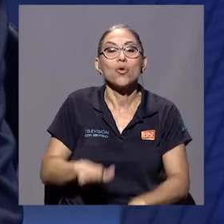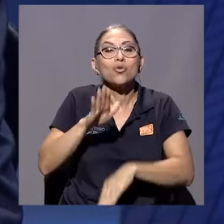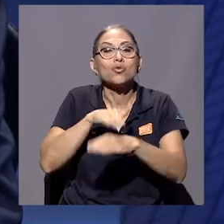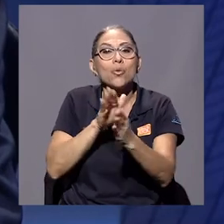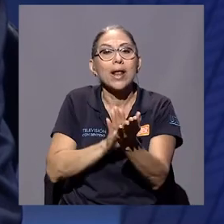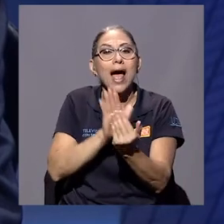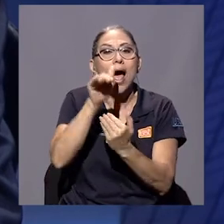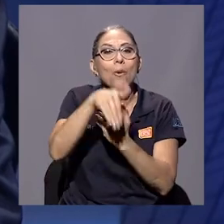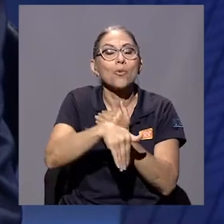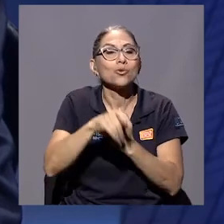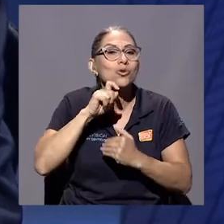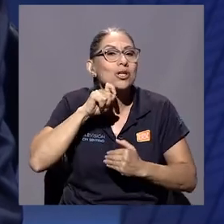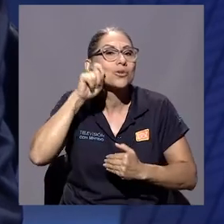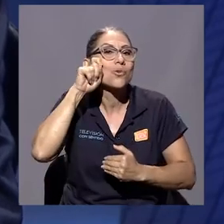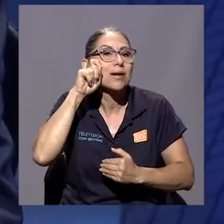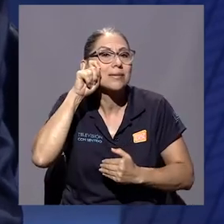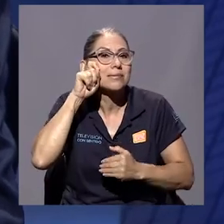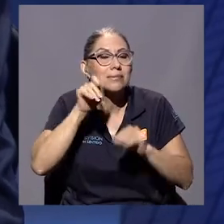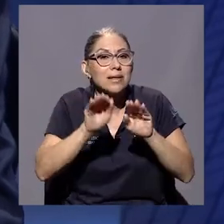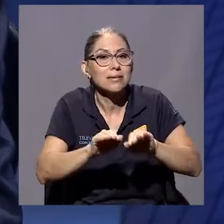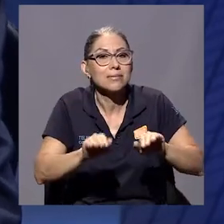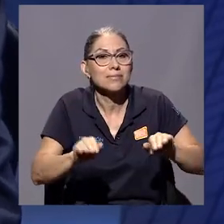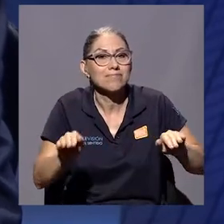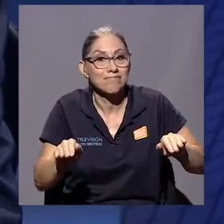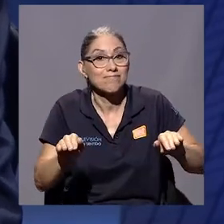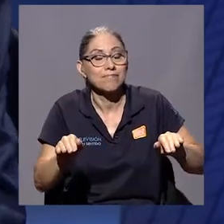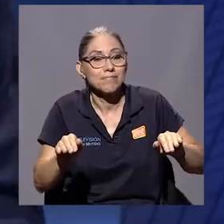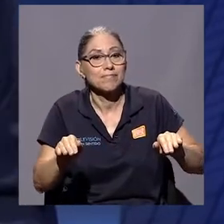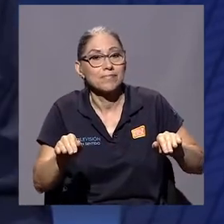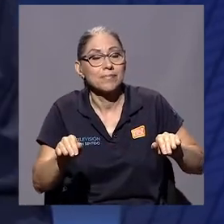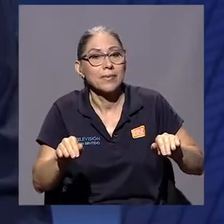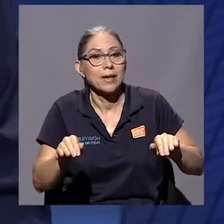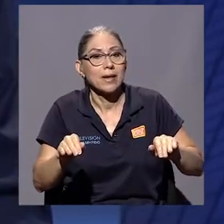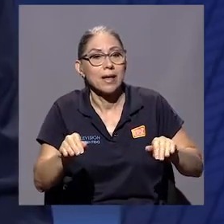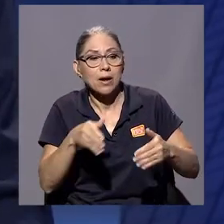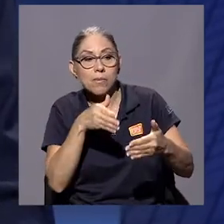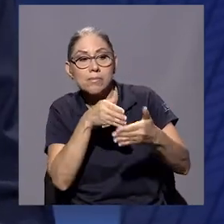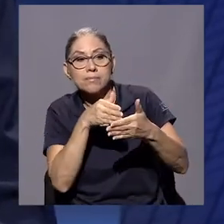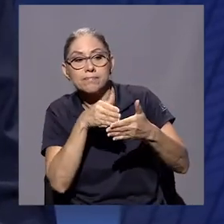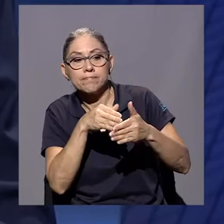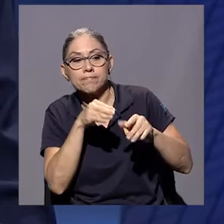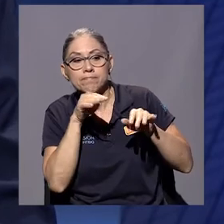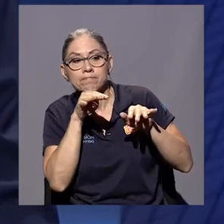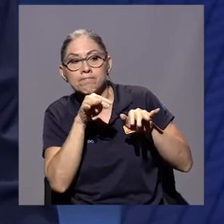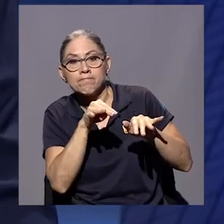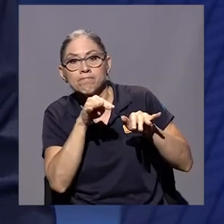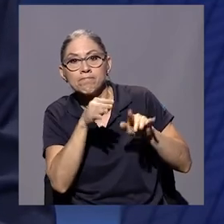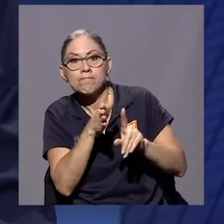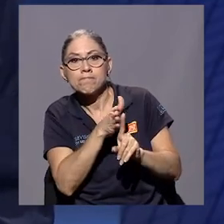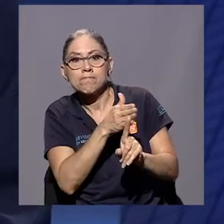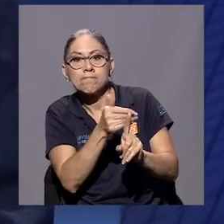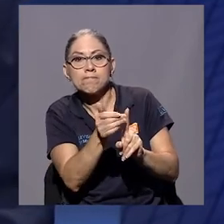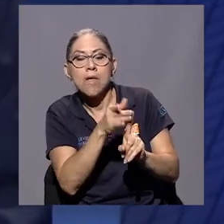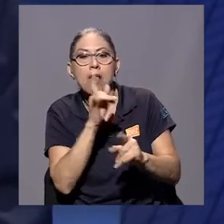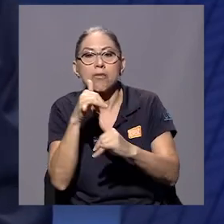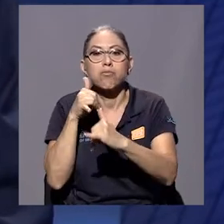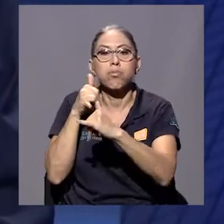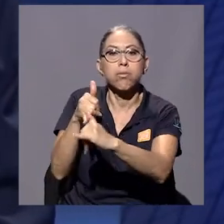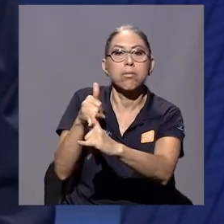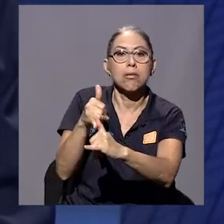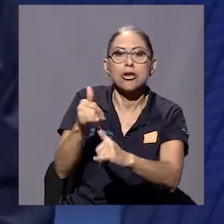que es el abuso sexual de los niños o abuso sexual infantil. Era de denuncia. Tuve que